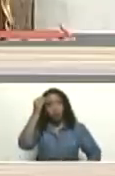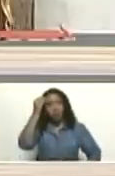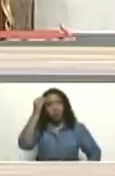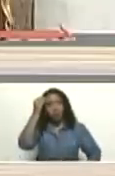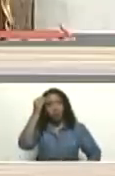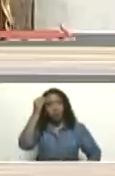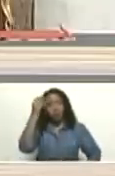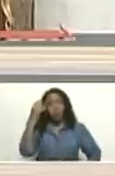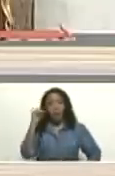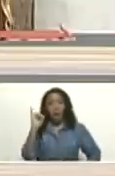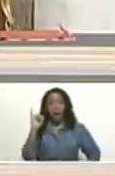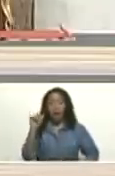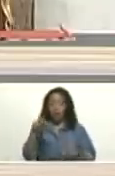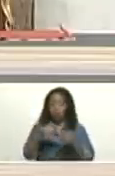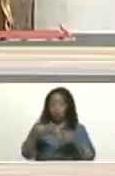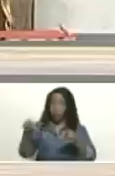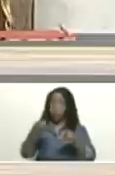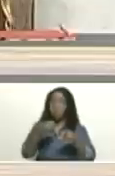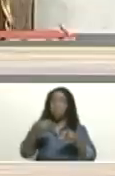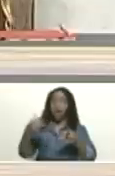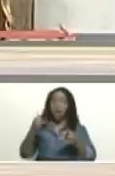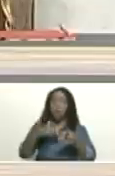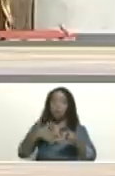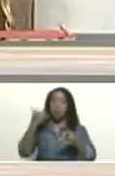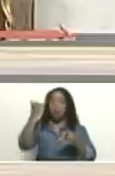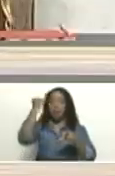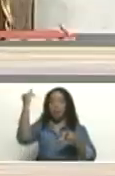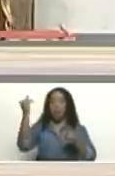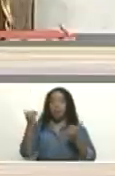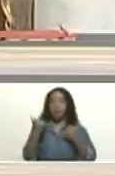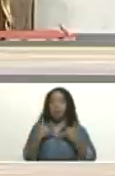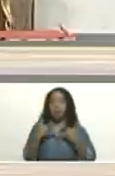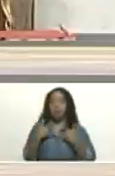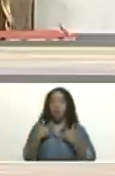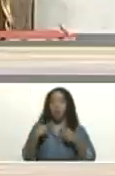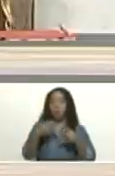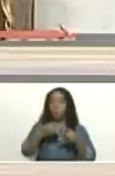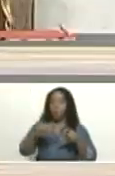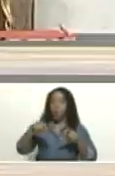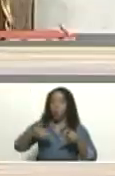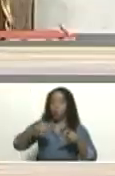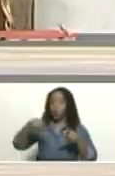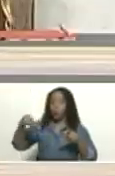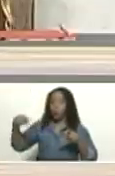cheque en blanco, se llama, ¿no? Aunque ya no se usan los cheques.